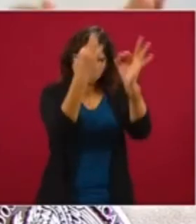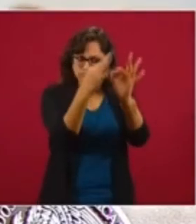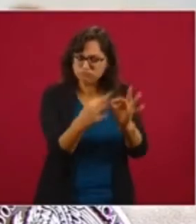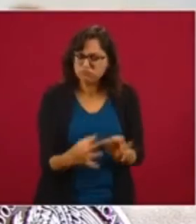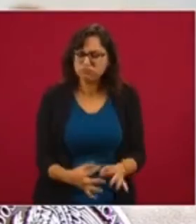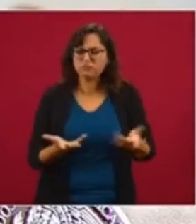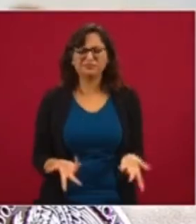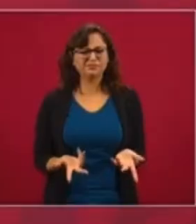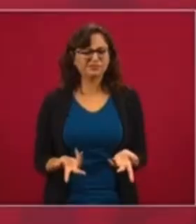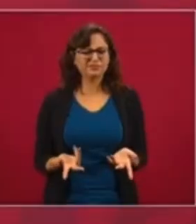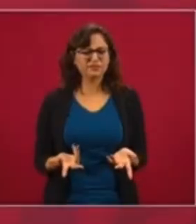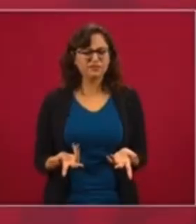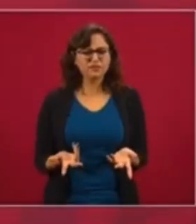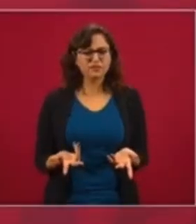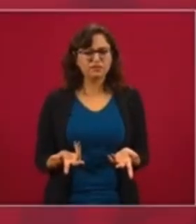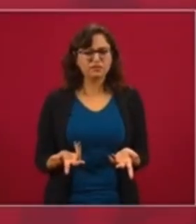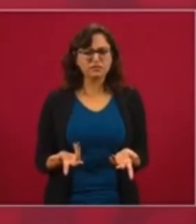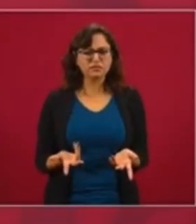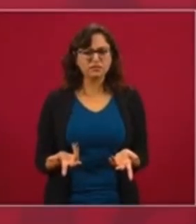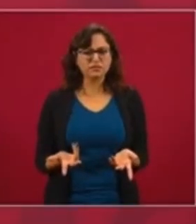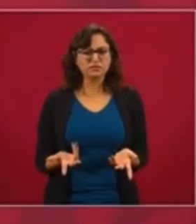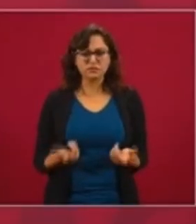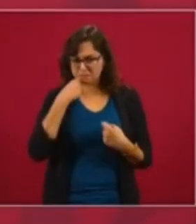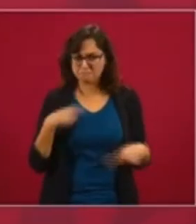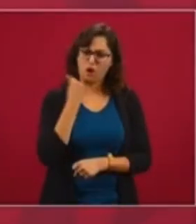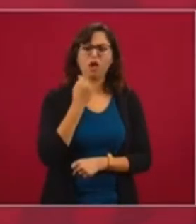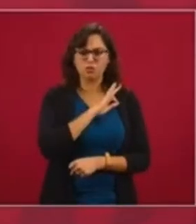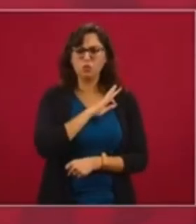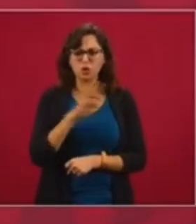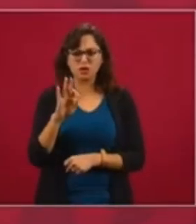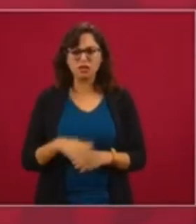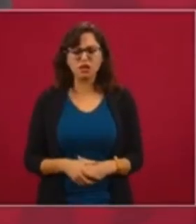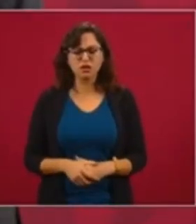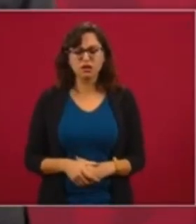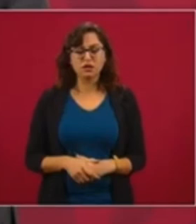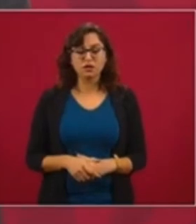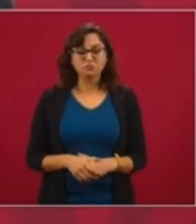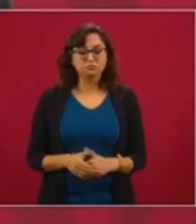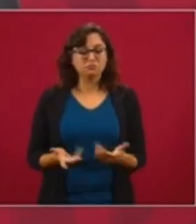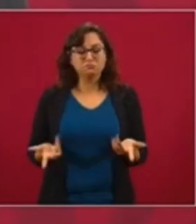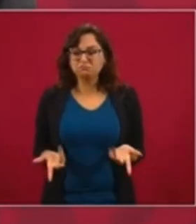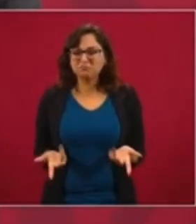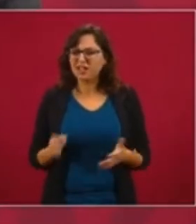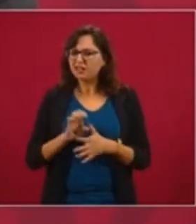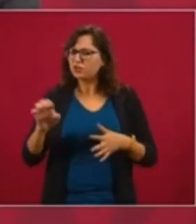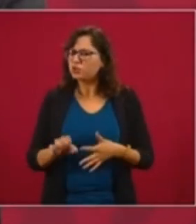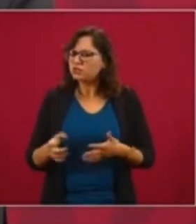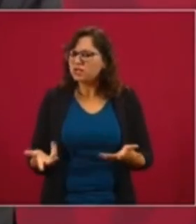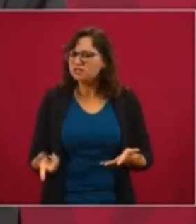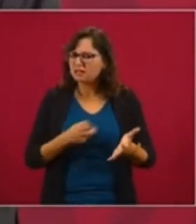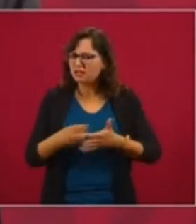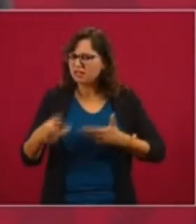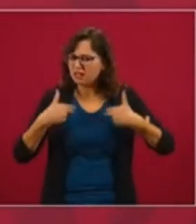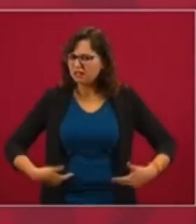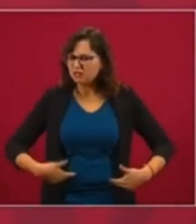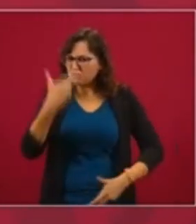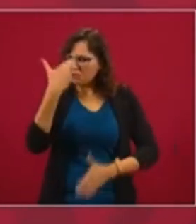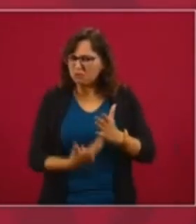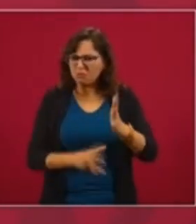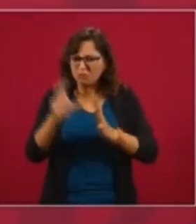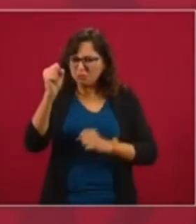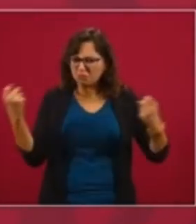y el derecho a la defensa. Pero, es decir, es impostitucional,